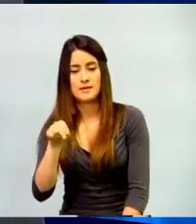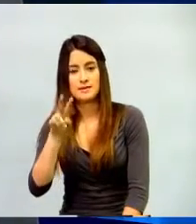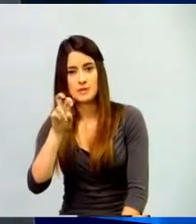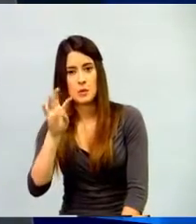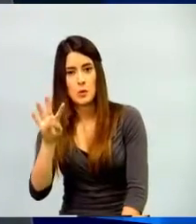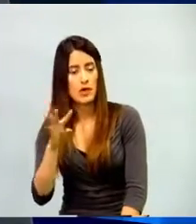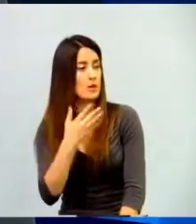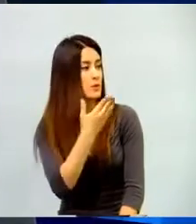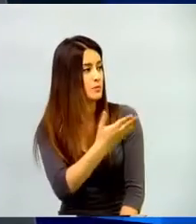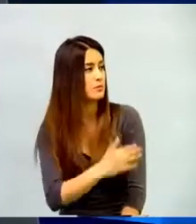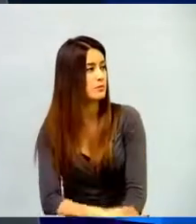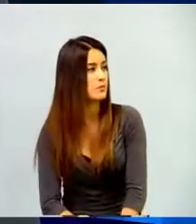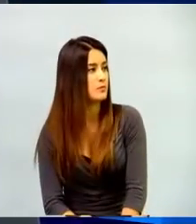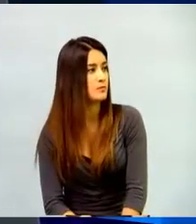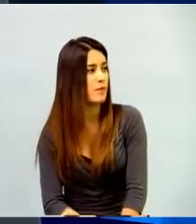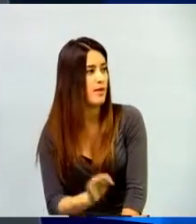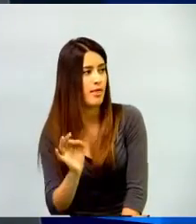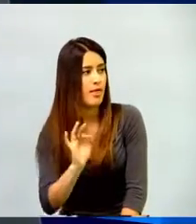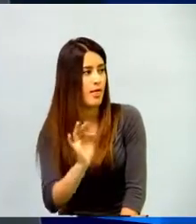No, no tengo Twitter. ¿Por acá?